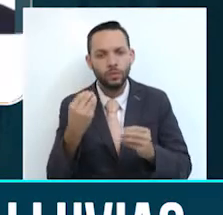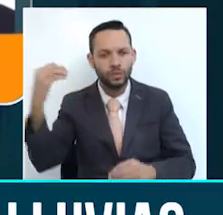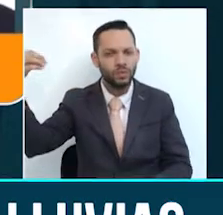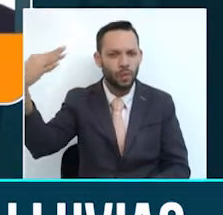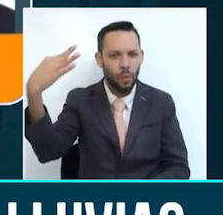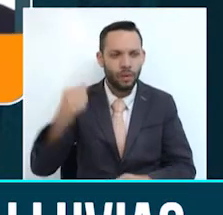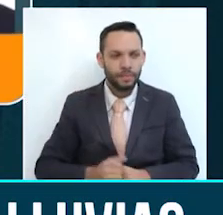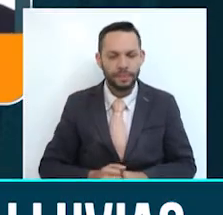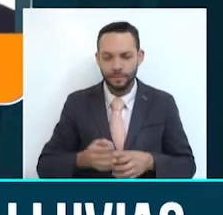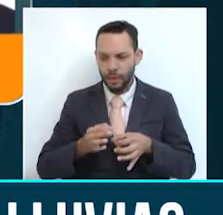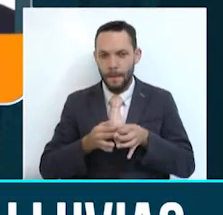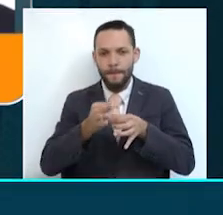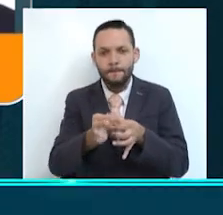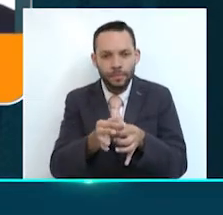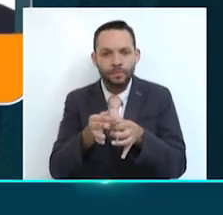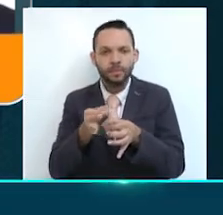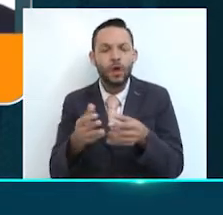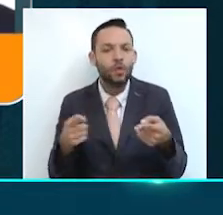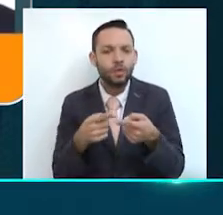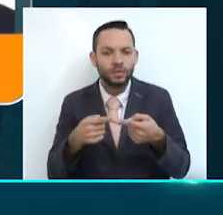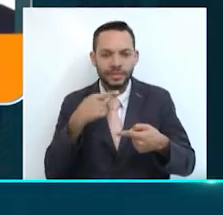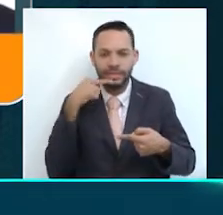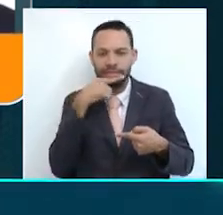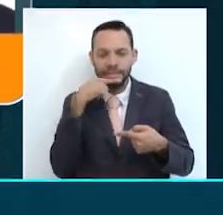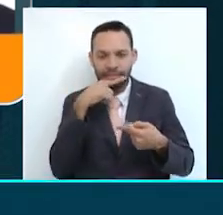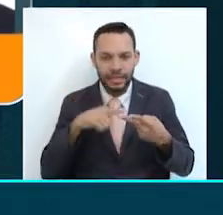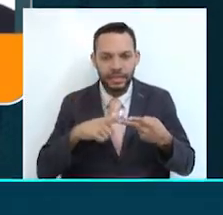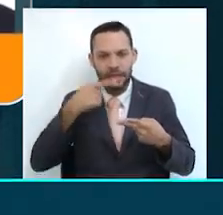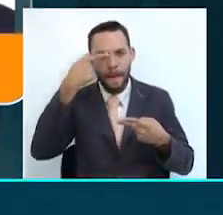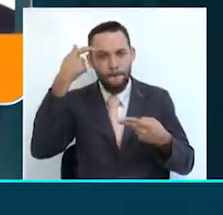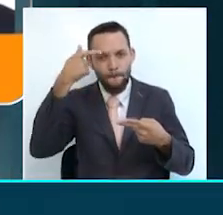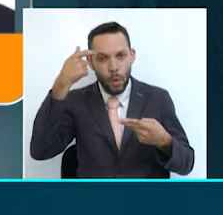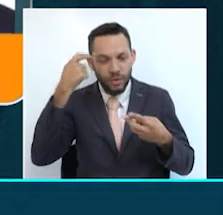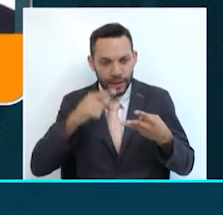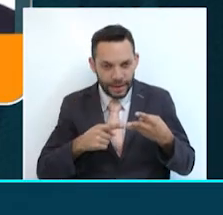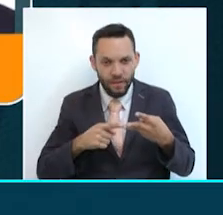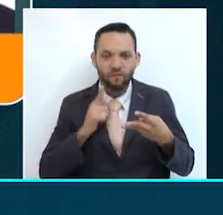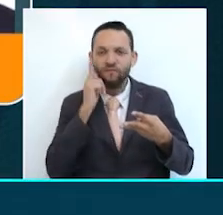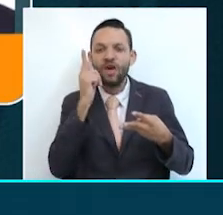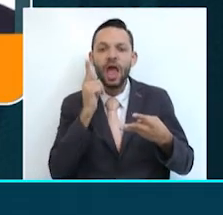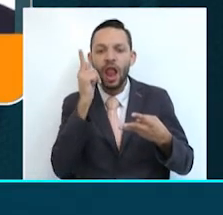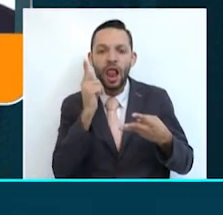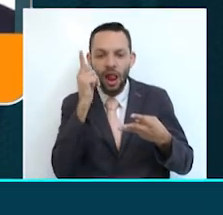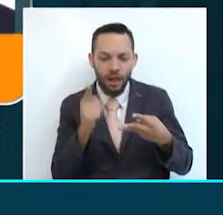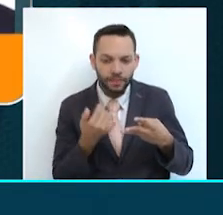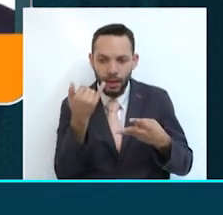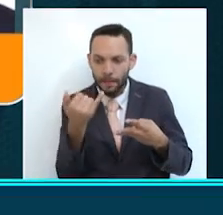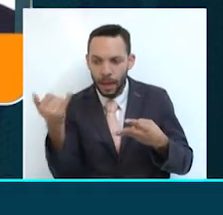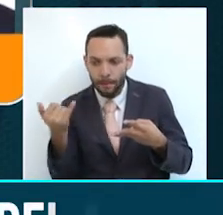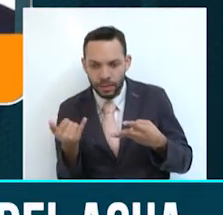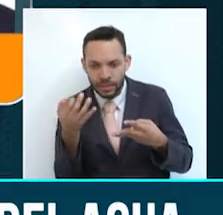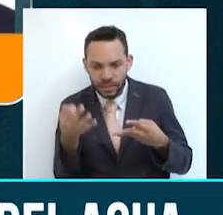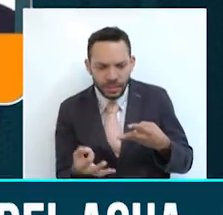Los municipios más afectados son Circasia, Montenegro, Quimbaya y Finlandia. Pues se han presentado bajas